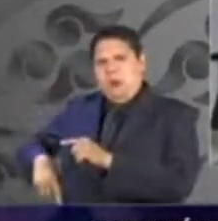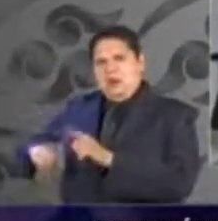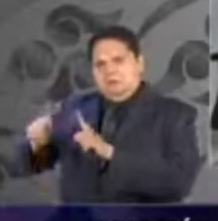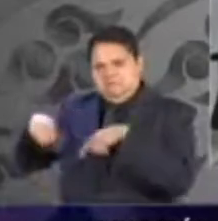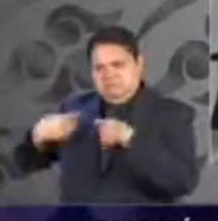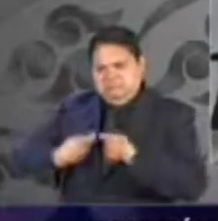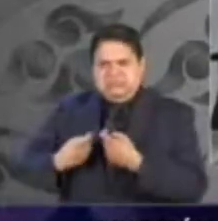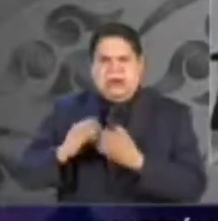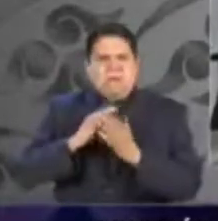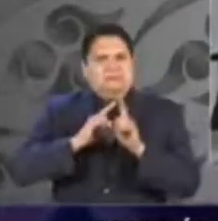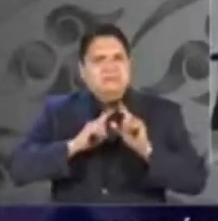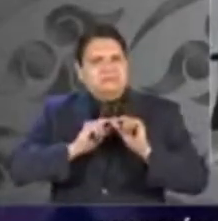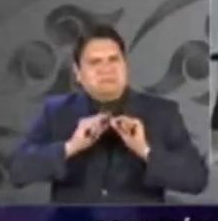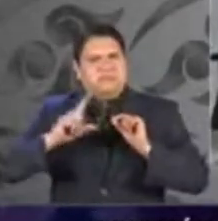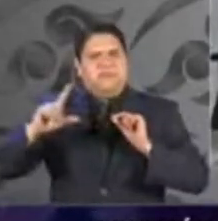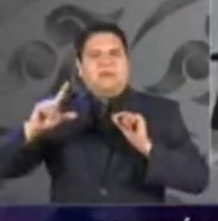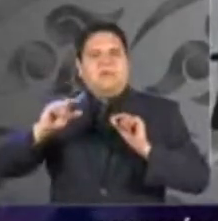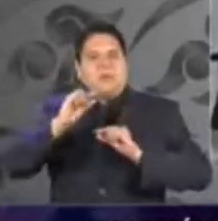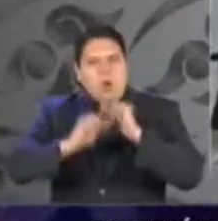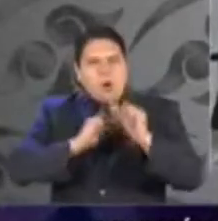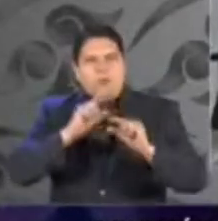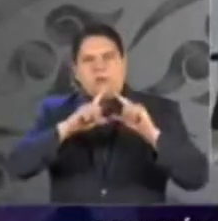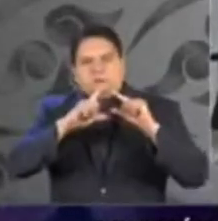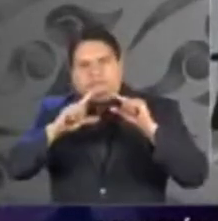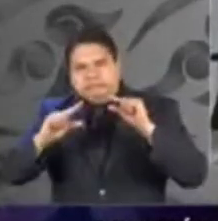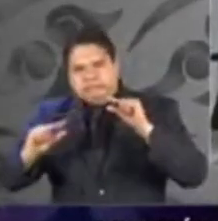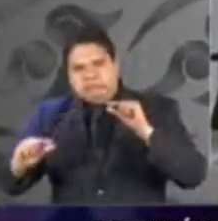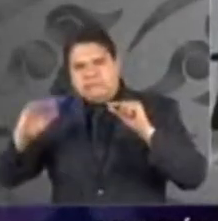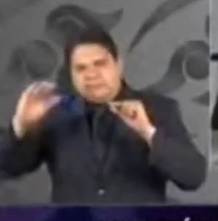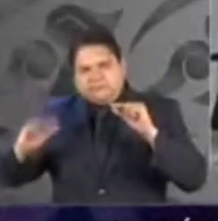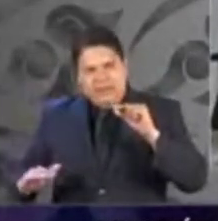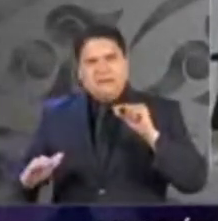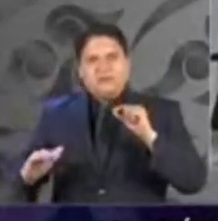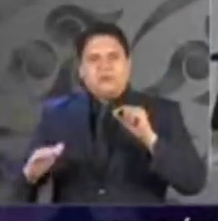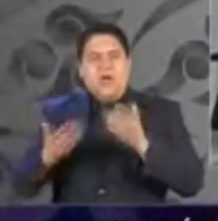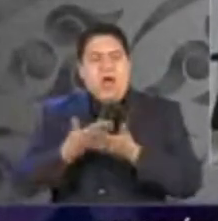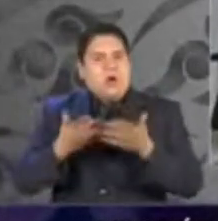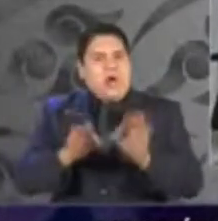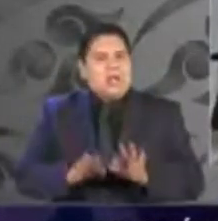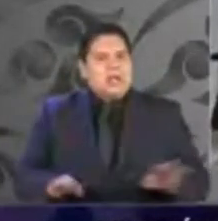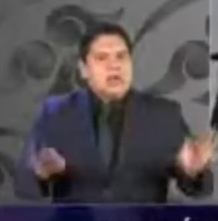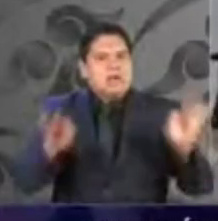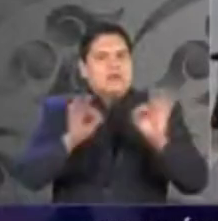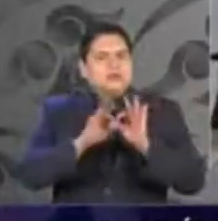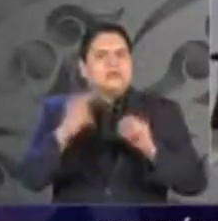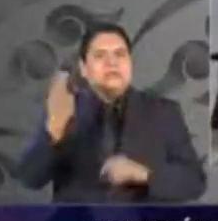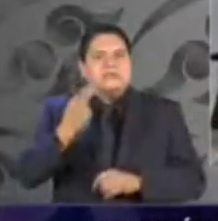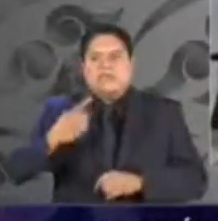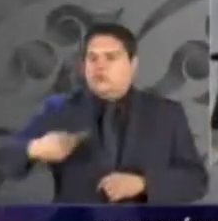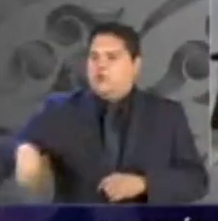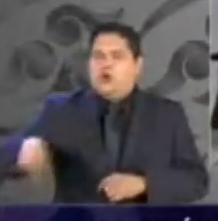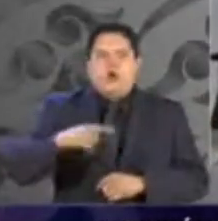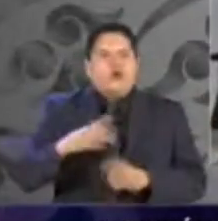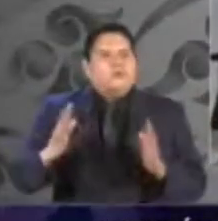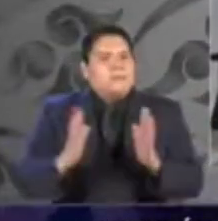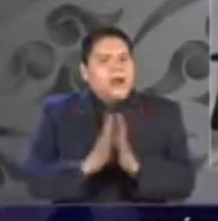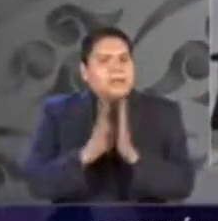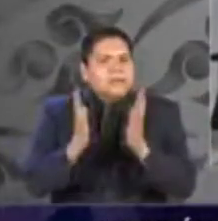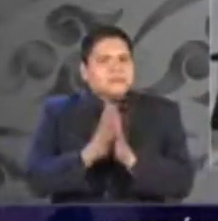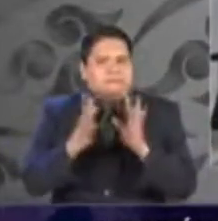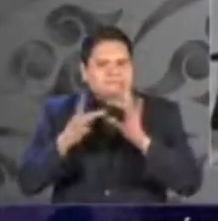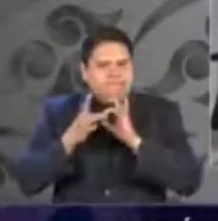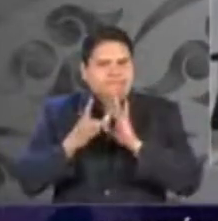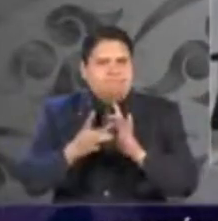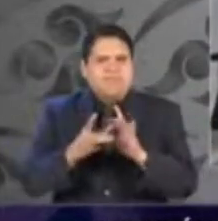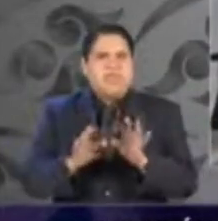cada vez mejores resultados. Necesitamos tener ahora mucha colaboración y mucha coordinación. Hoy pedimos